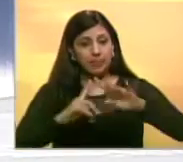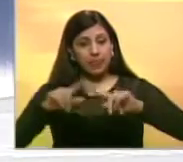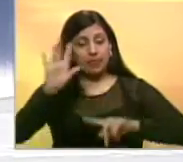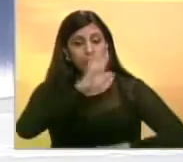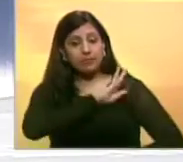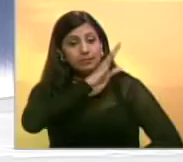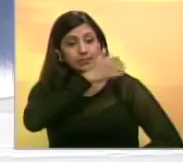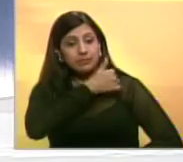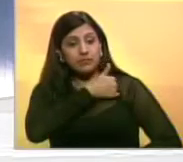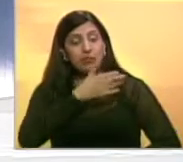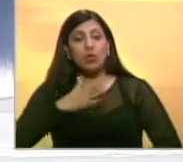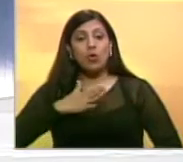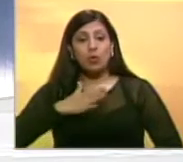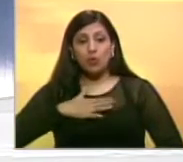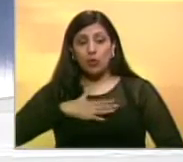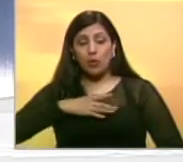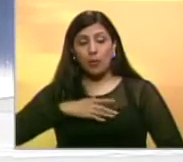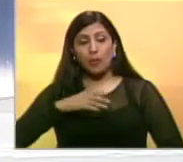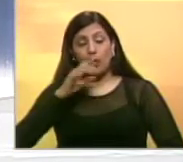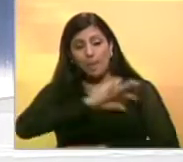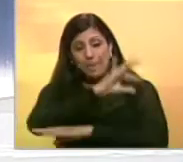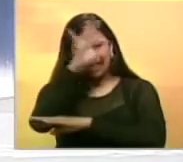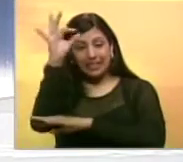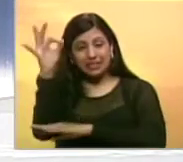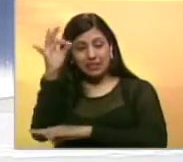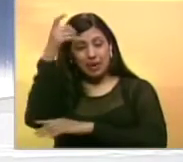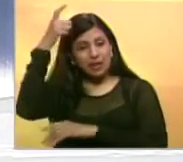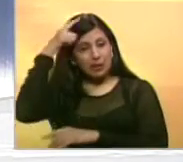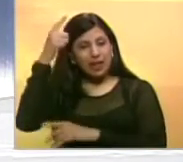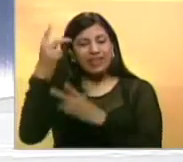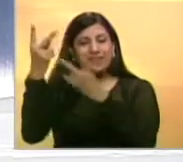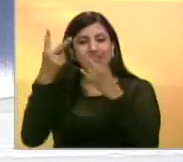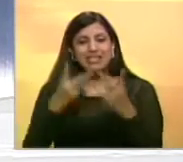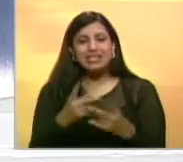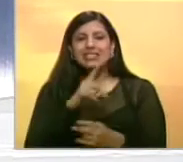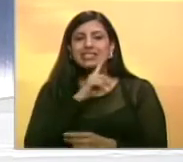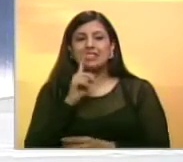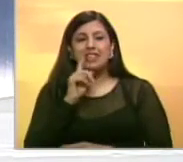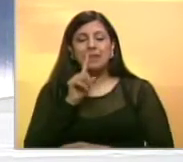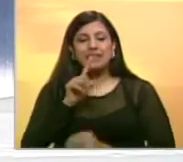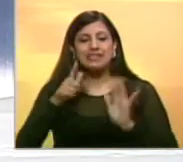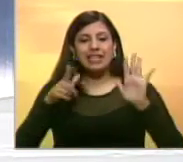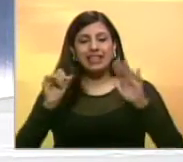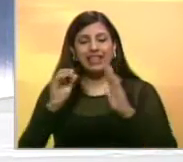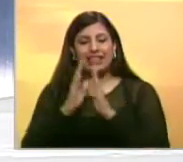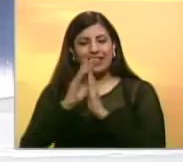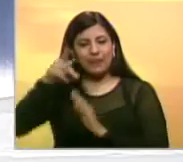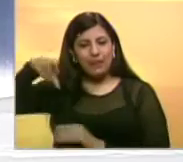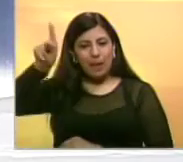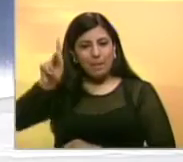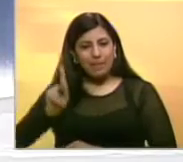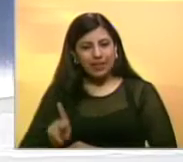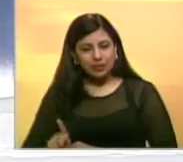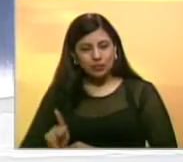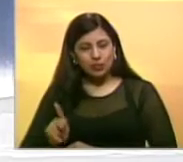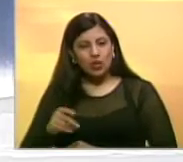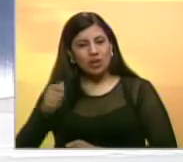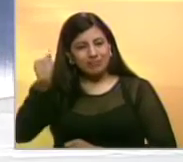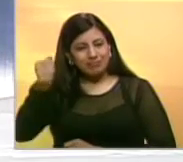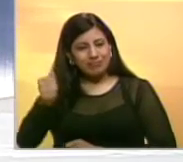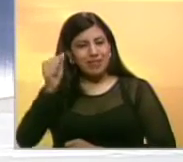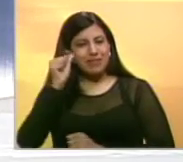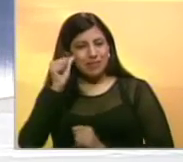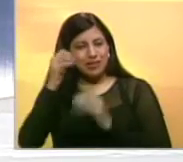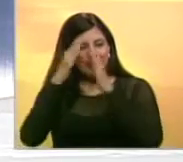Autoridades de la arquidiócesis de Barquisimeto ultiman detalles para la visita 160 de la Divina Pastora. El asesor de la Pastoral de Medios de